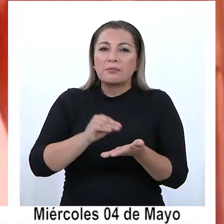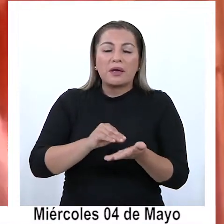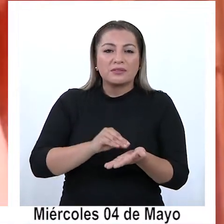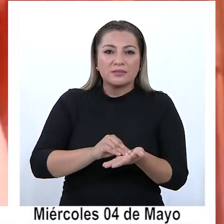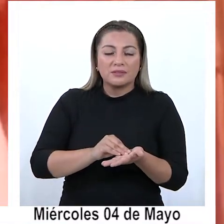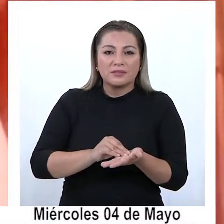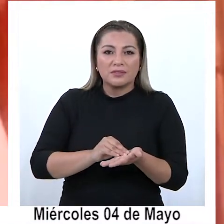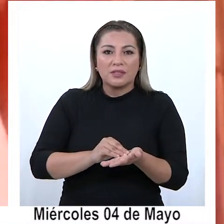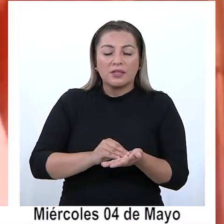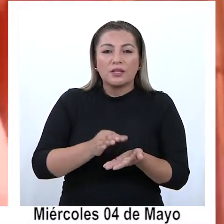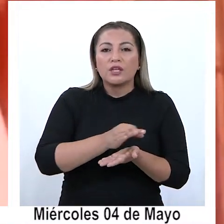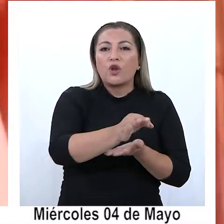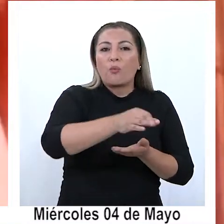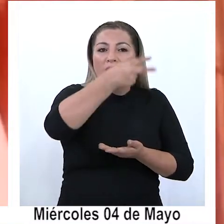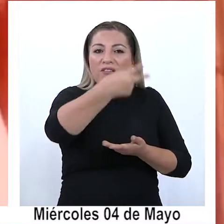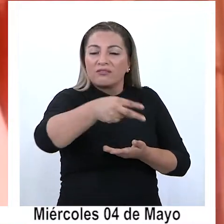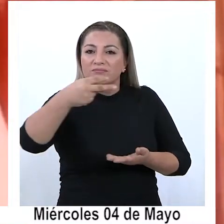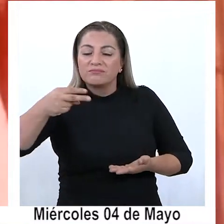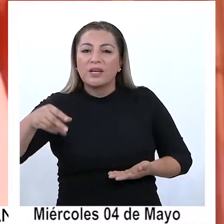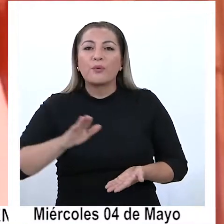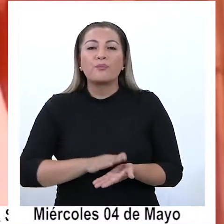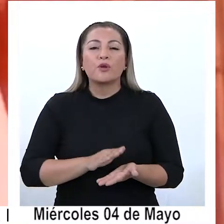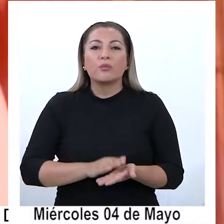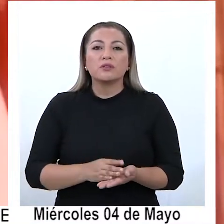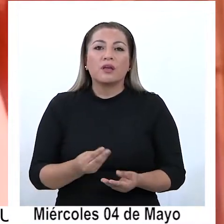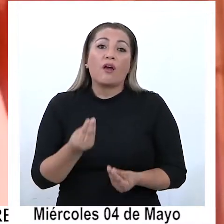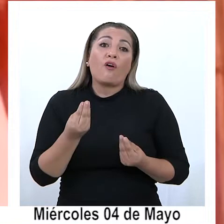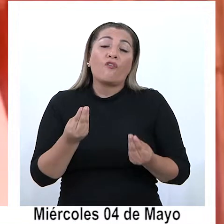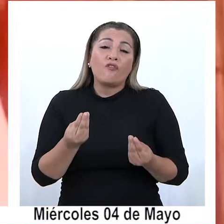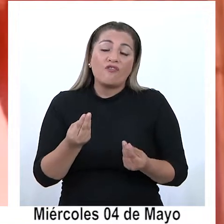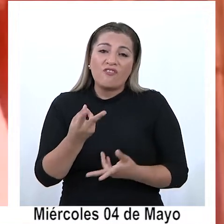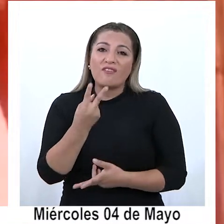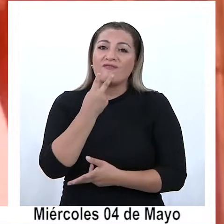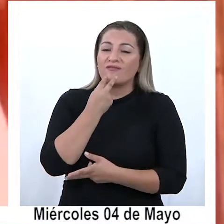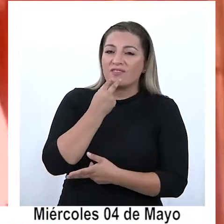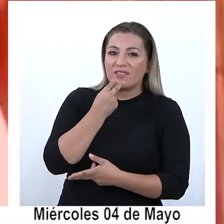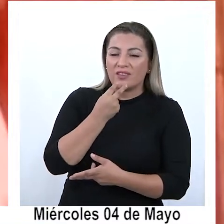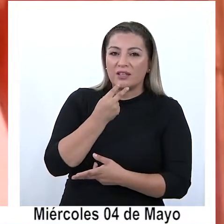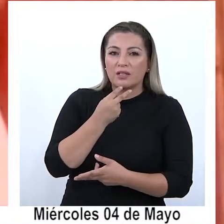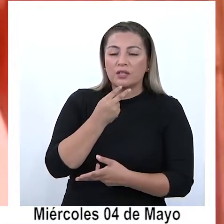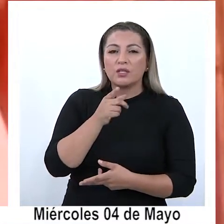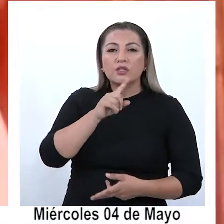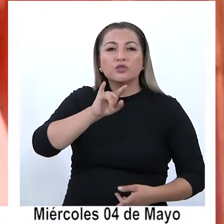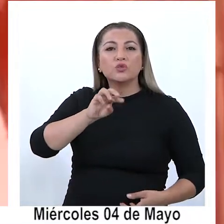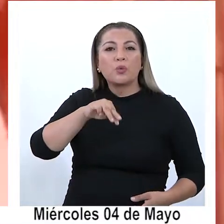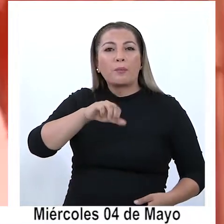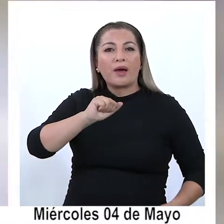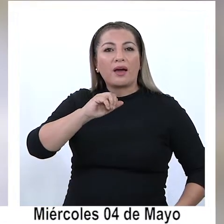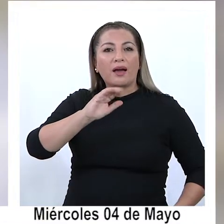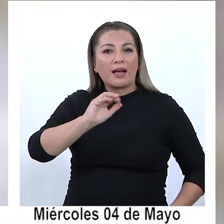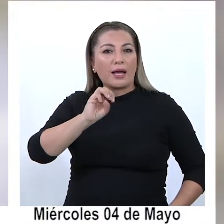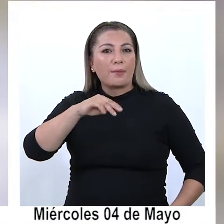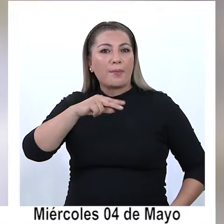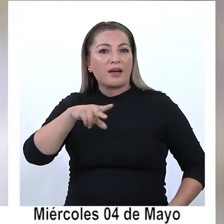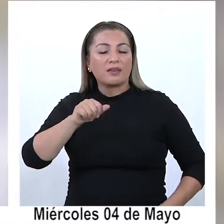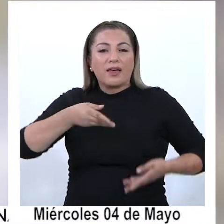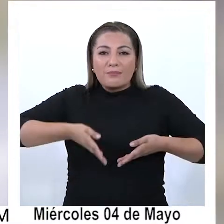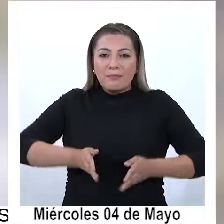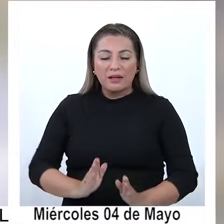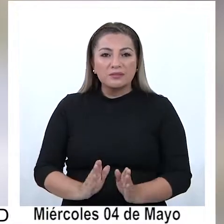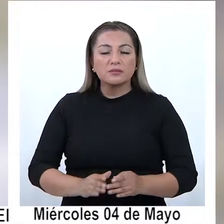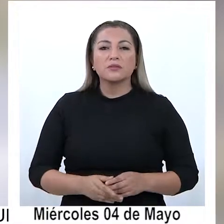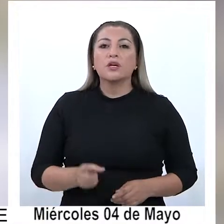propio de los pueblos originarios, como esta propuesta del WebVivir. Dentro de este Suma Camaña también está el tema del parque. Queremos